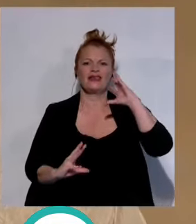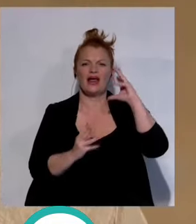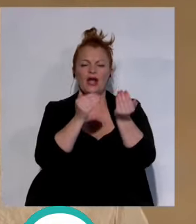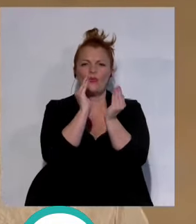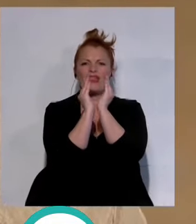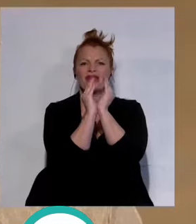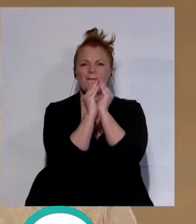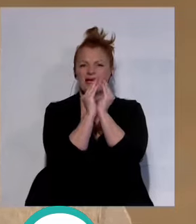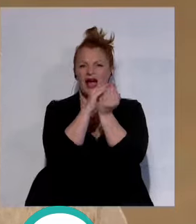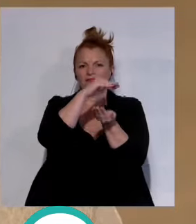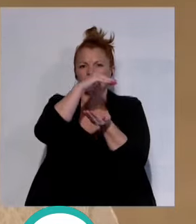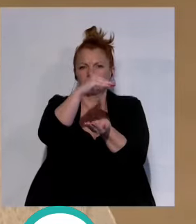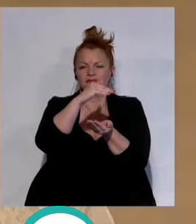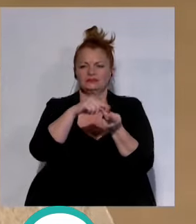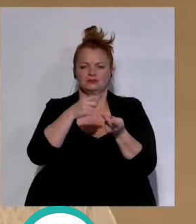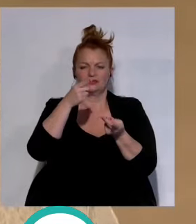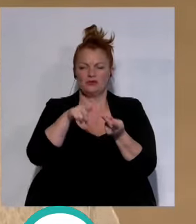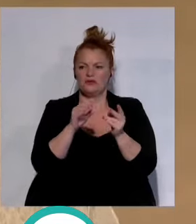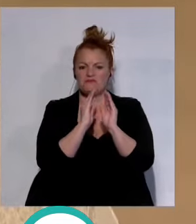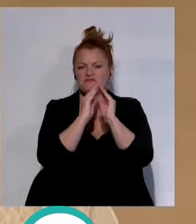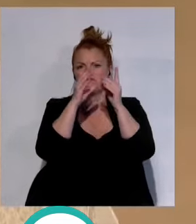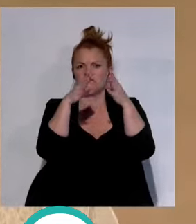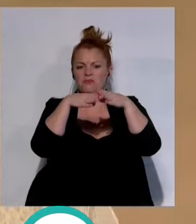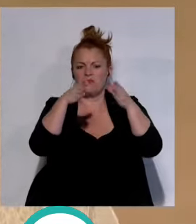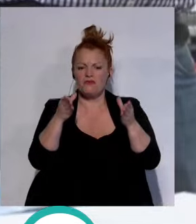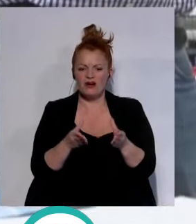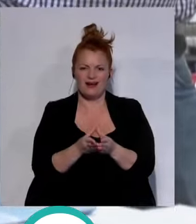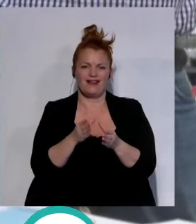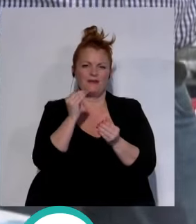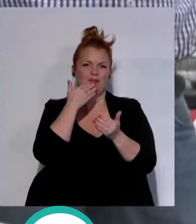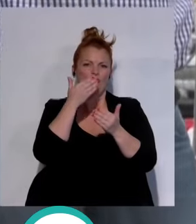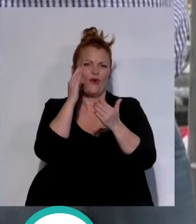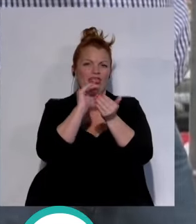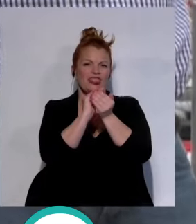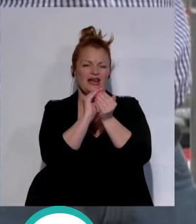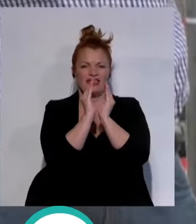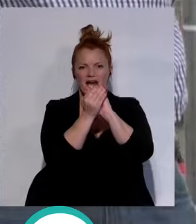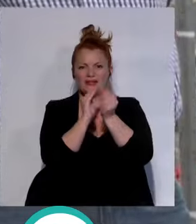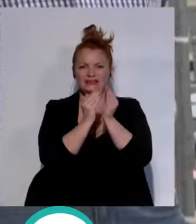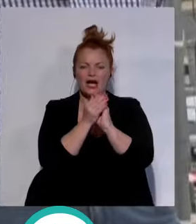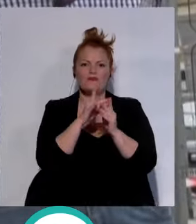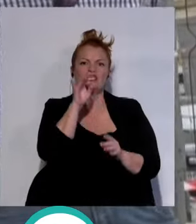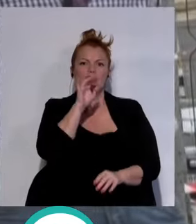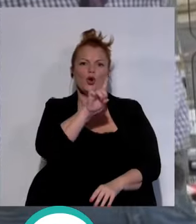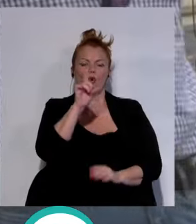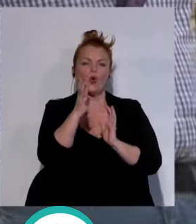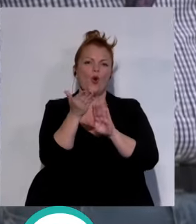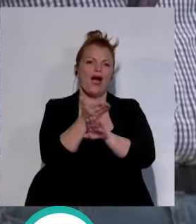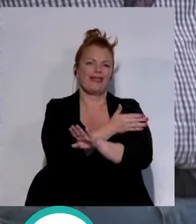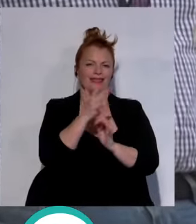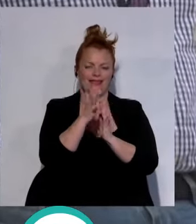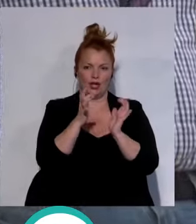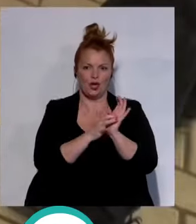cerámica así como una pátera o fuente firmada por el ceramista que puede fecharse en el siglo I antes de Cristo